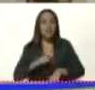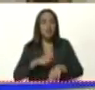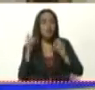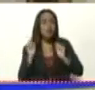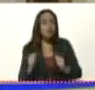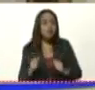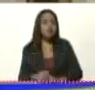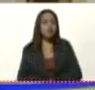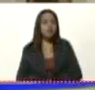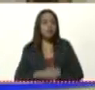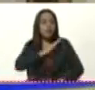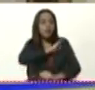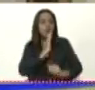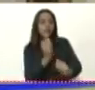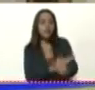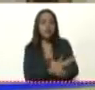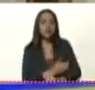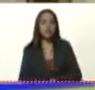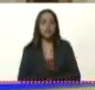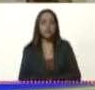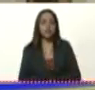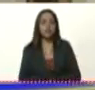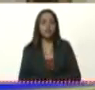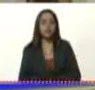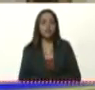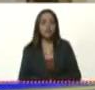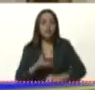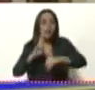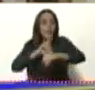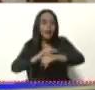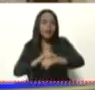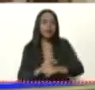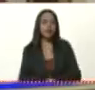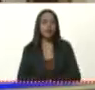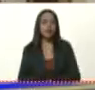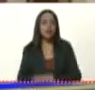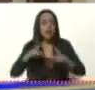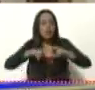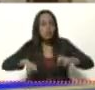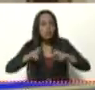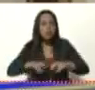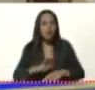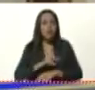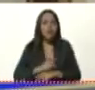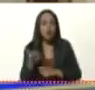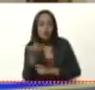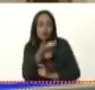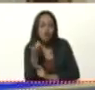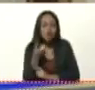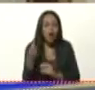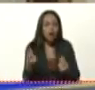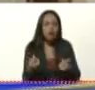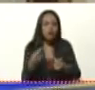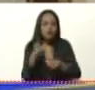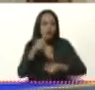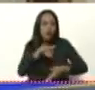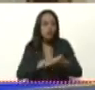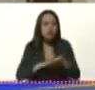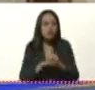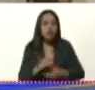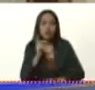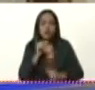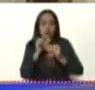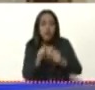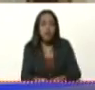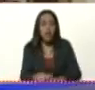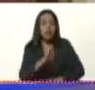fortalezas en el aparato médico. Inventaron, crearon, buscaron. No se quedaron